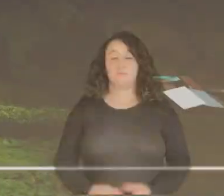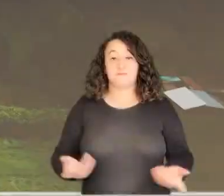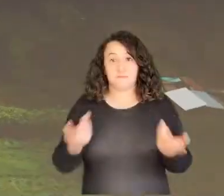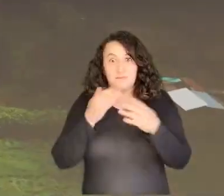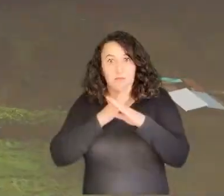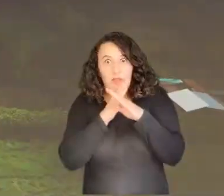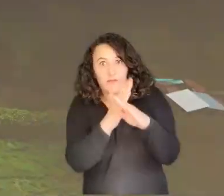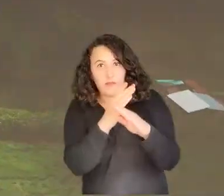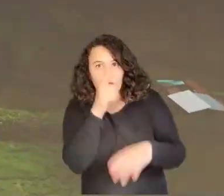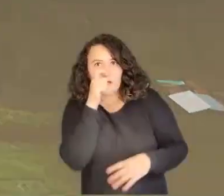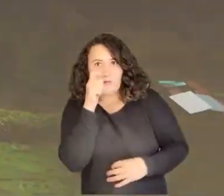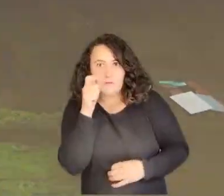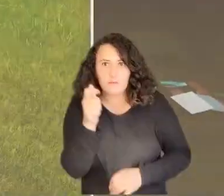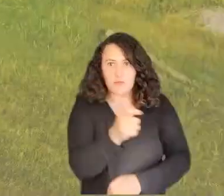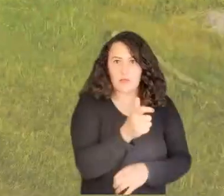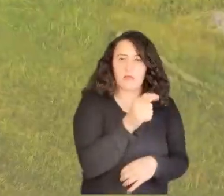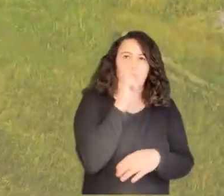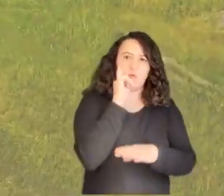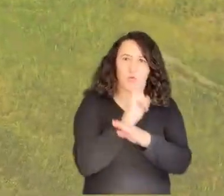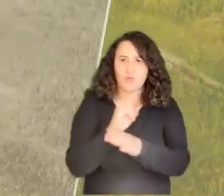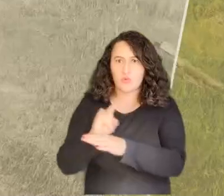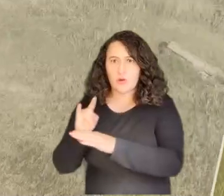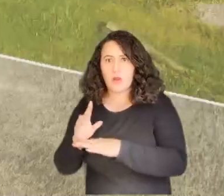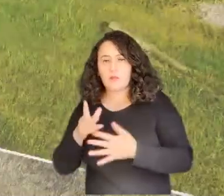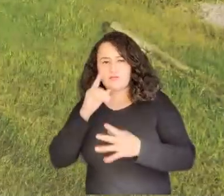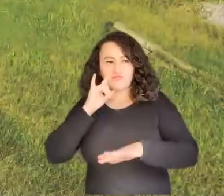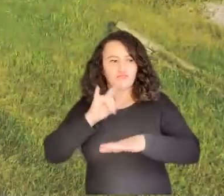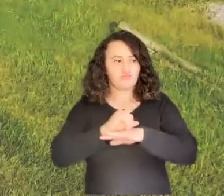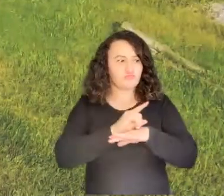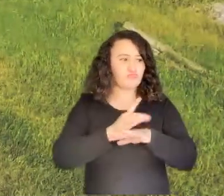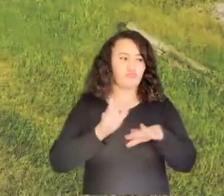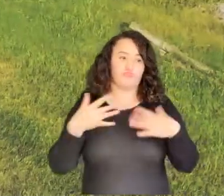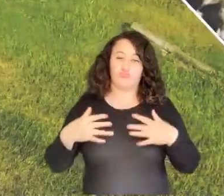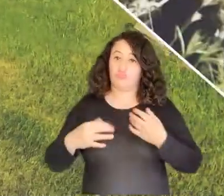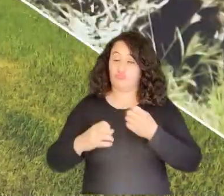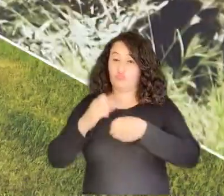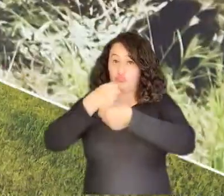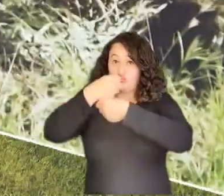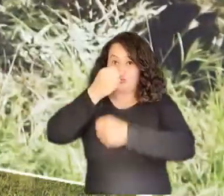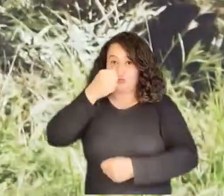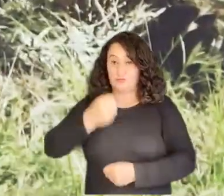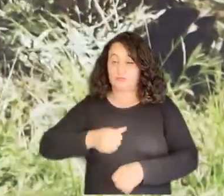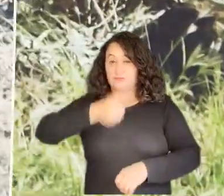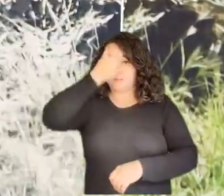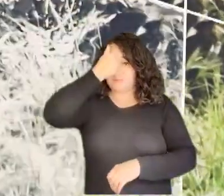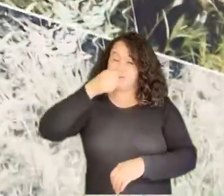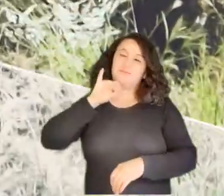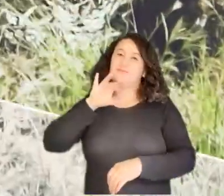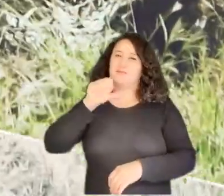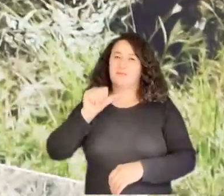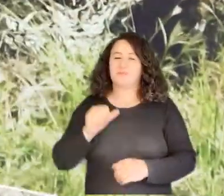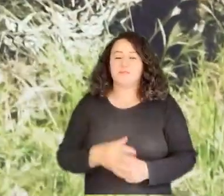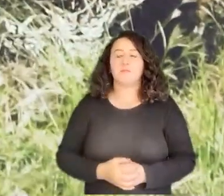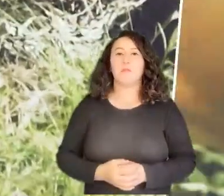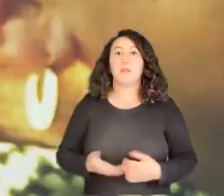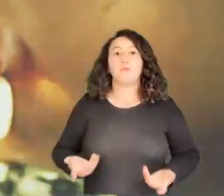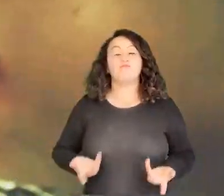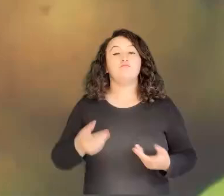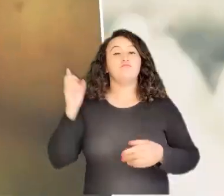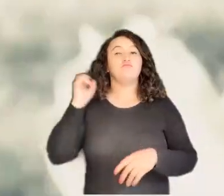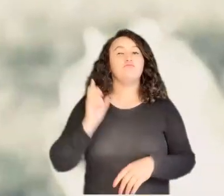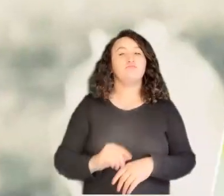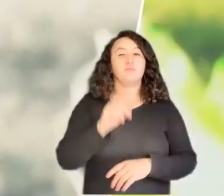Prevenir, vigilar, controlar e incluso inspeccionar son la columna vertebral del Instituto Colombiano Agropecuario ICA. Desde hace